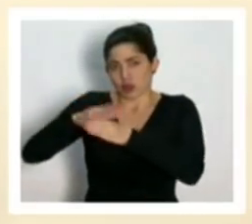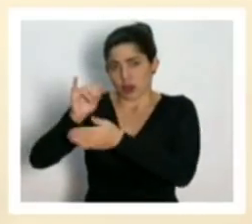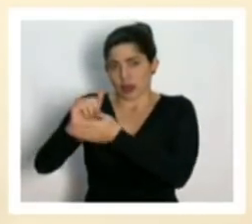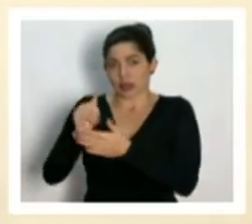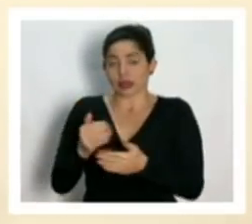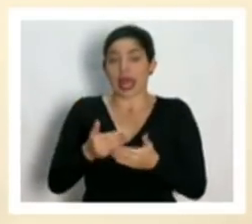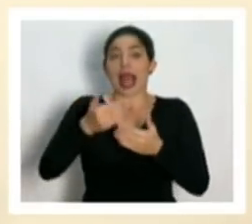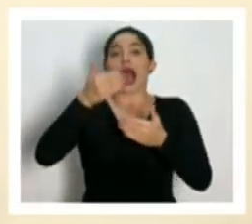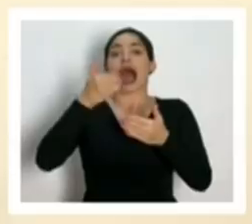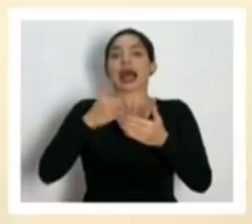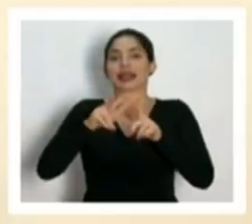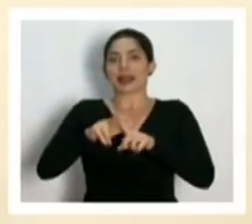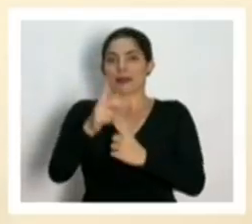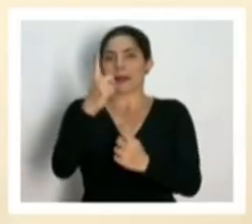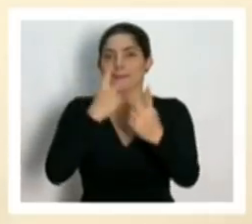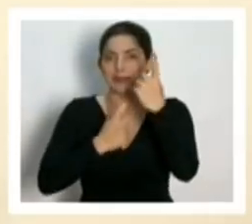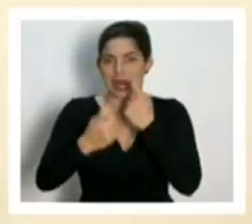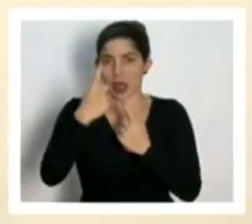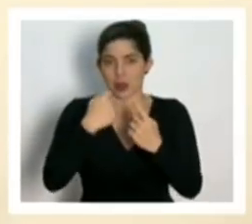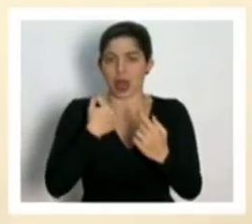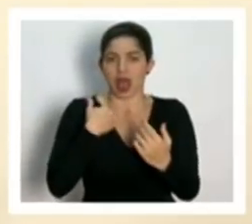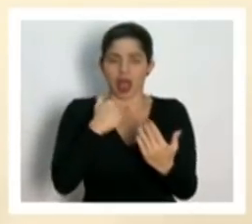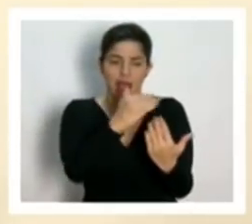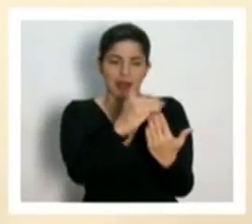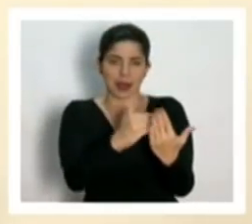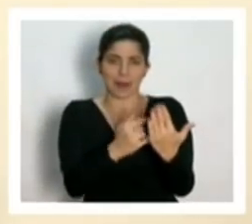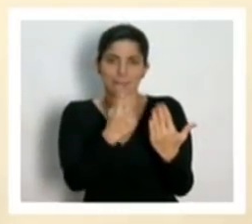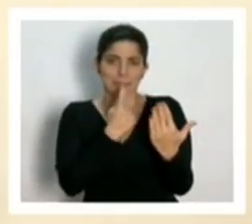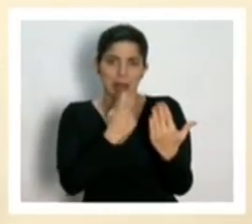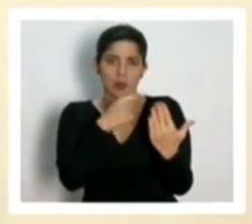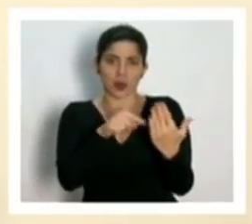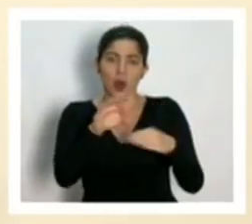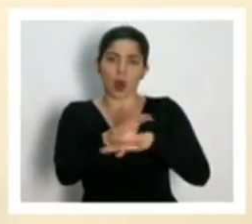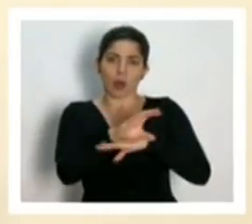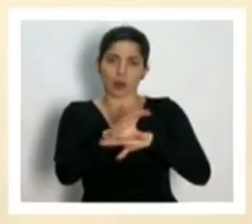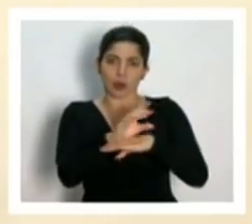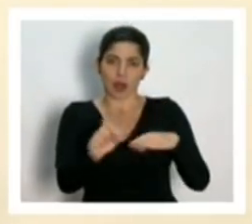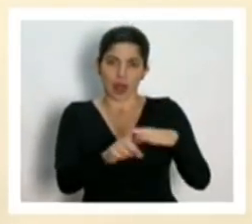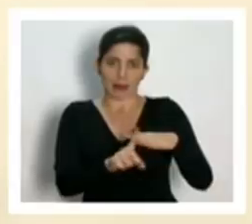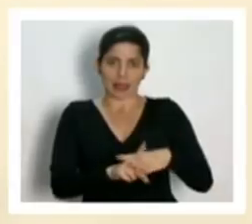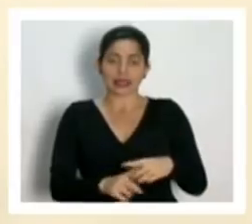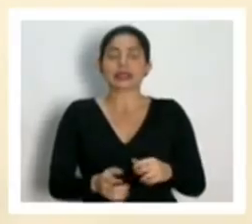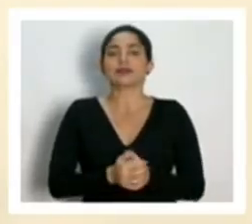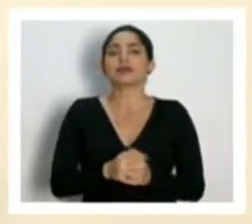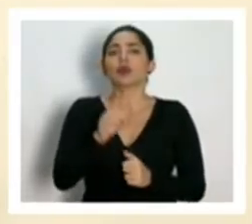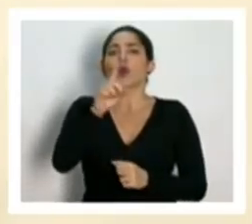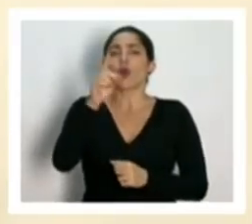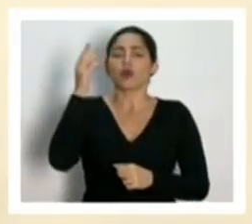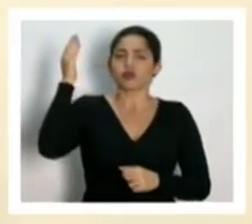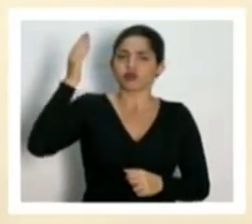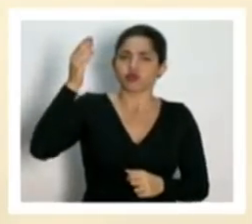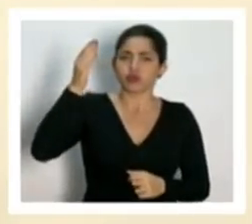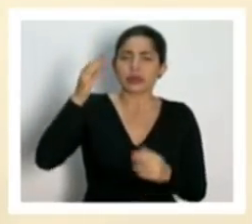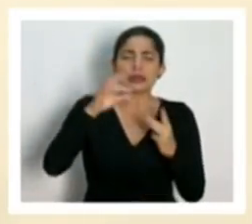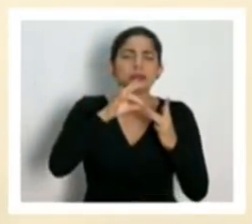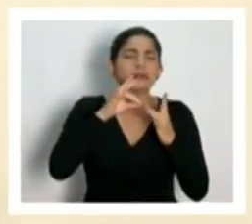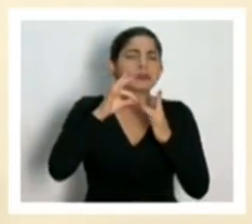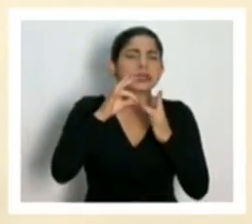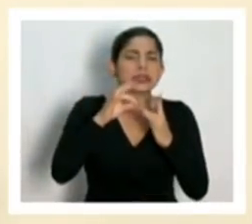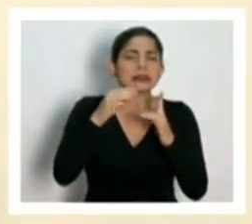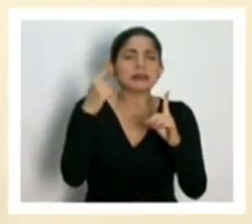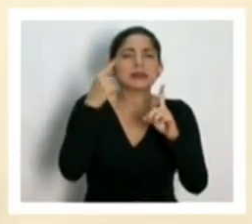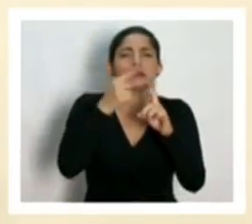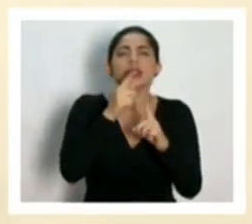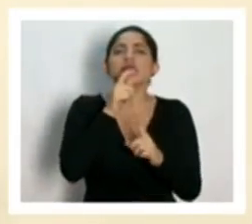abrir el periodo de preguntas, que aquí las tenemos registradas en la computadora. Un mensaje principalmente a las